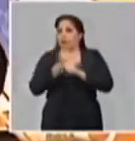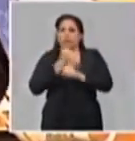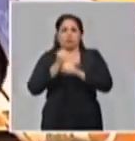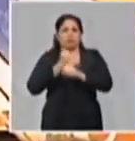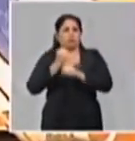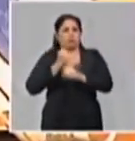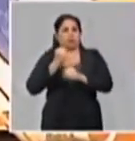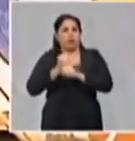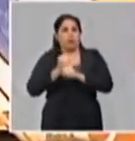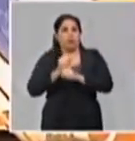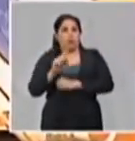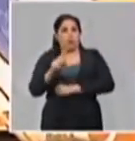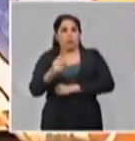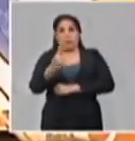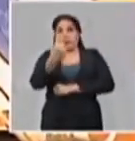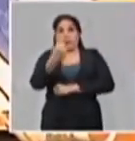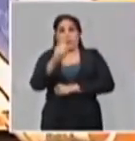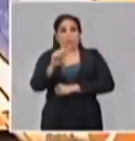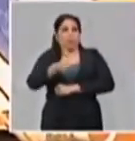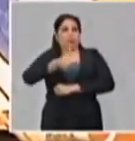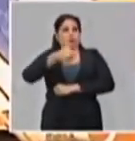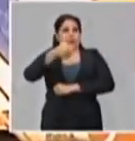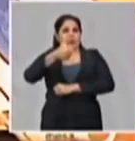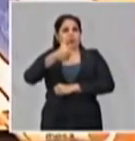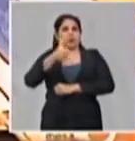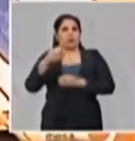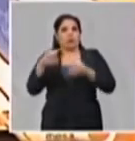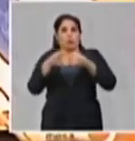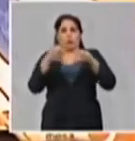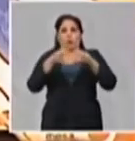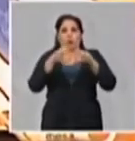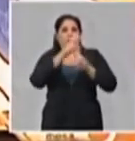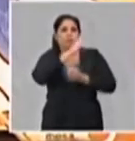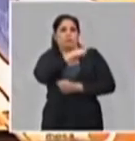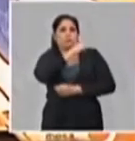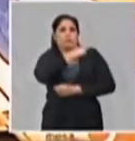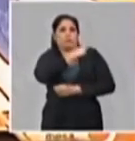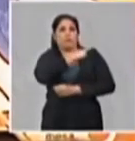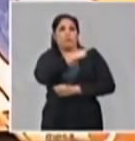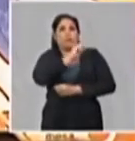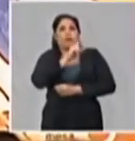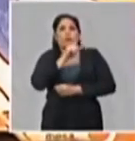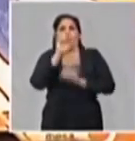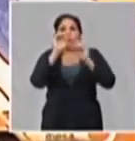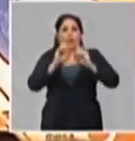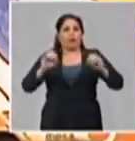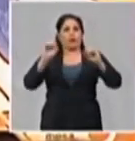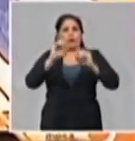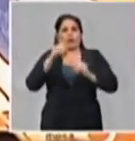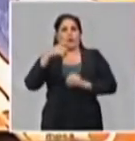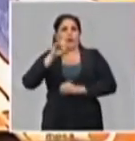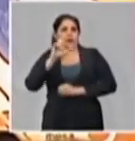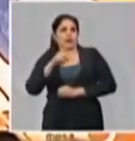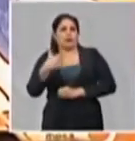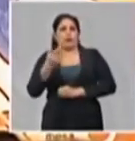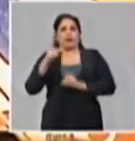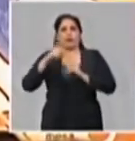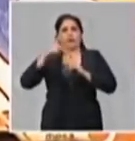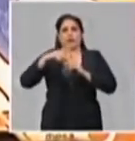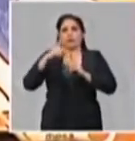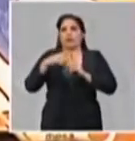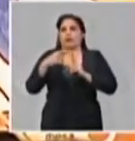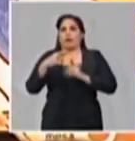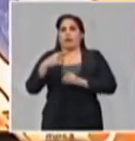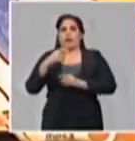encabezado por el presidente y un grupo de dirigentes nacionales, con las organizaciones también políticas,